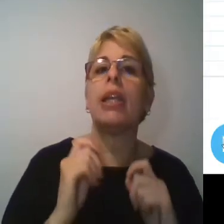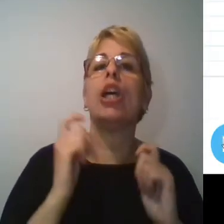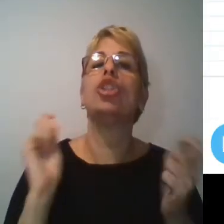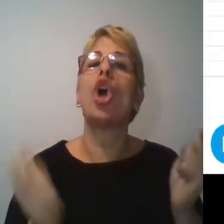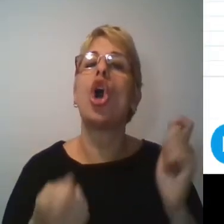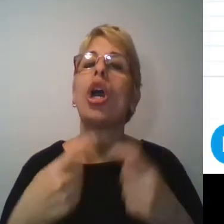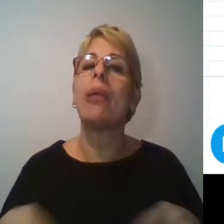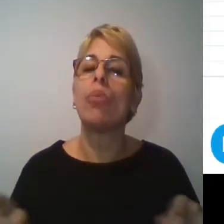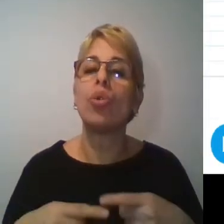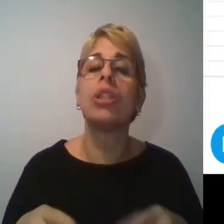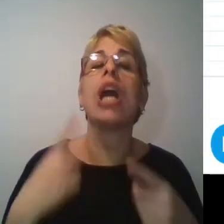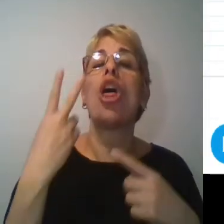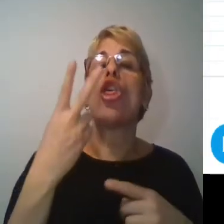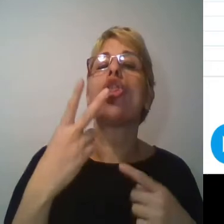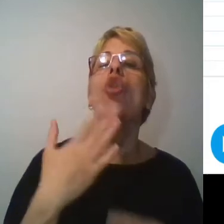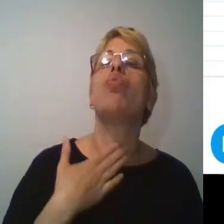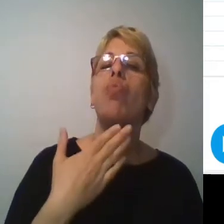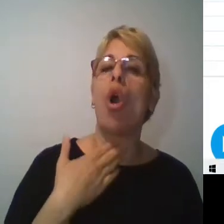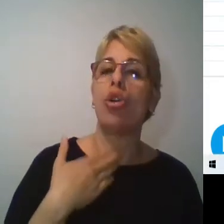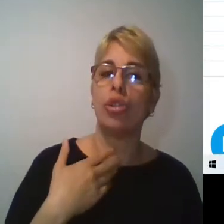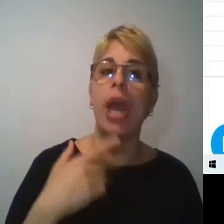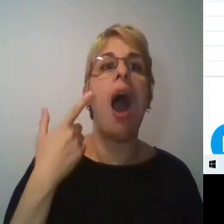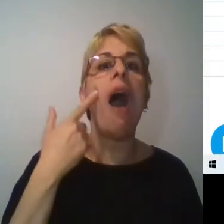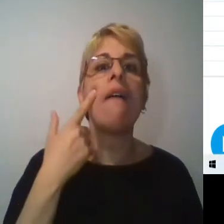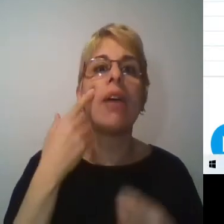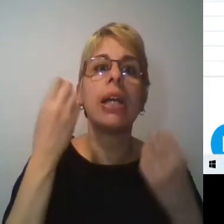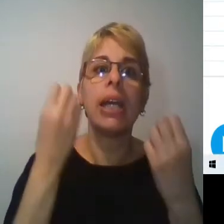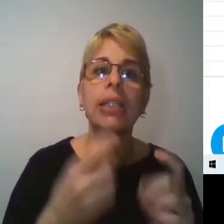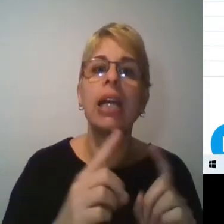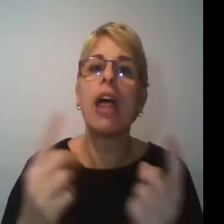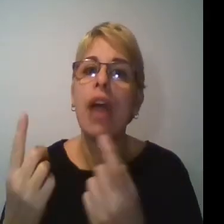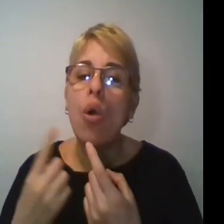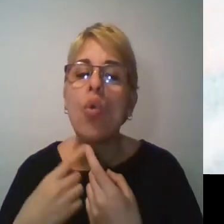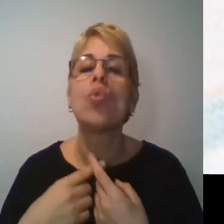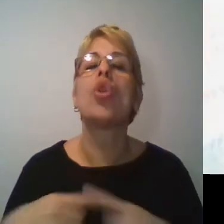dos voces. Veamos cómo suena cada uno de ellos.